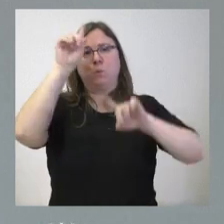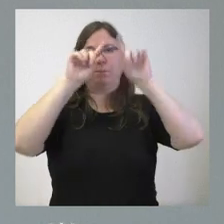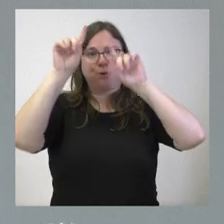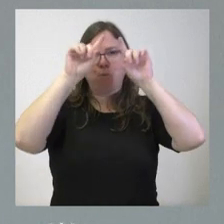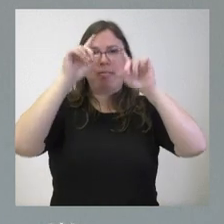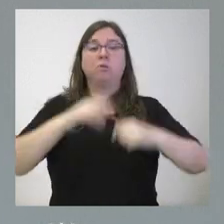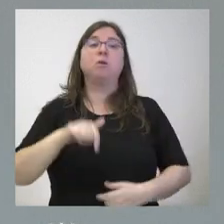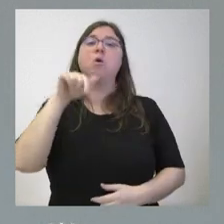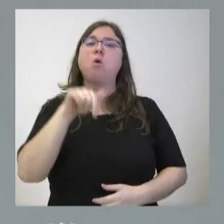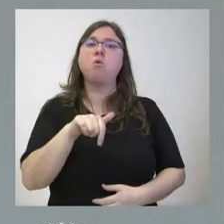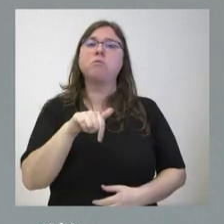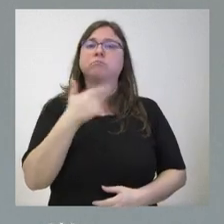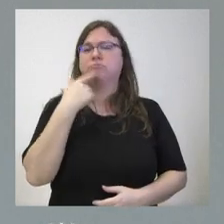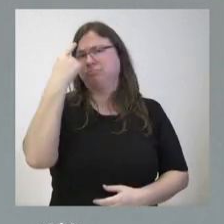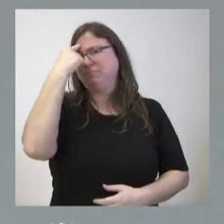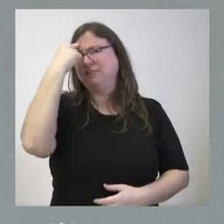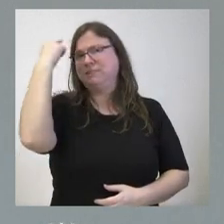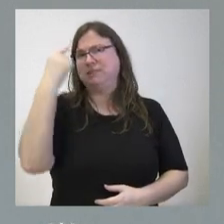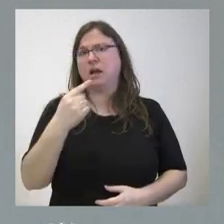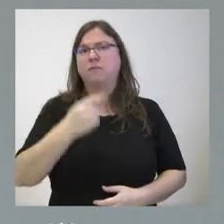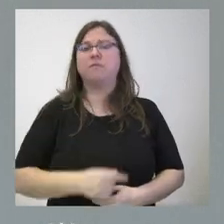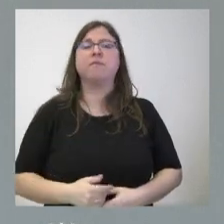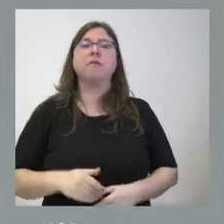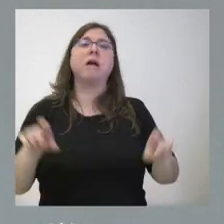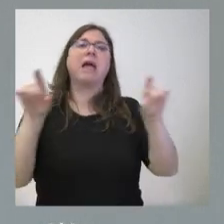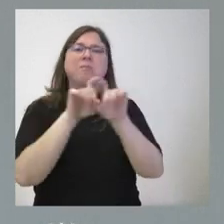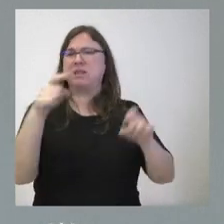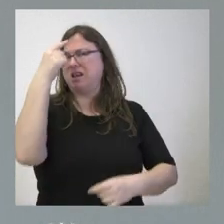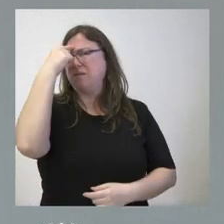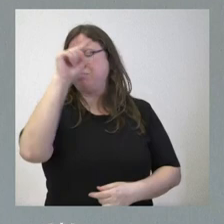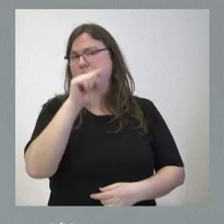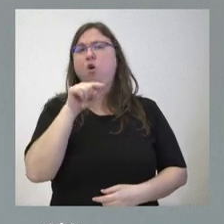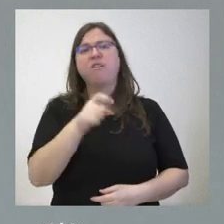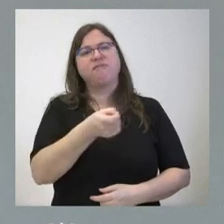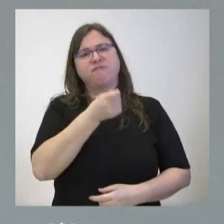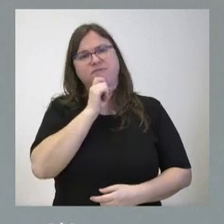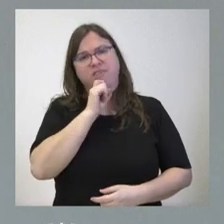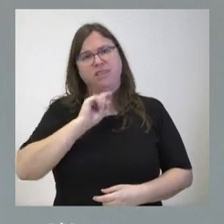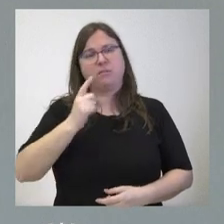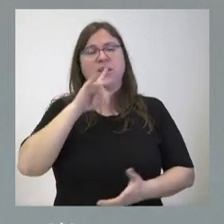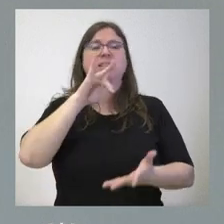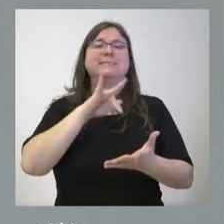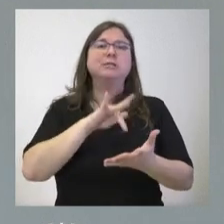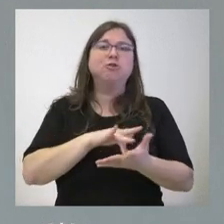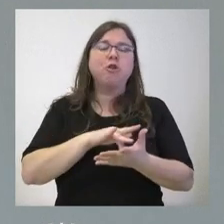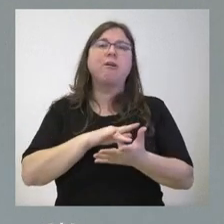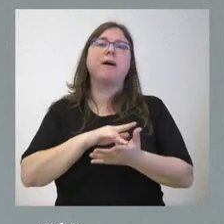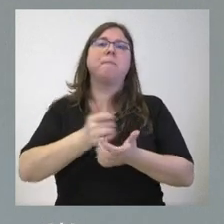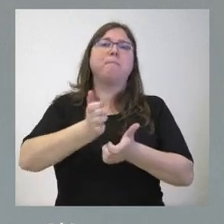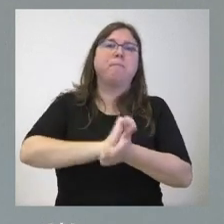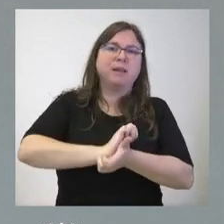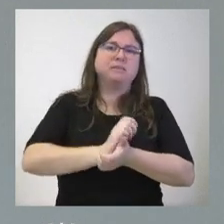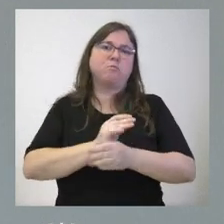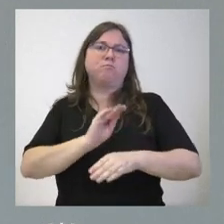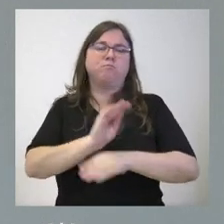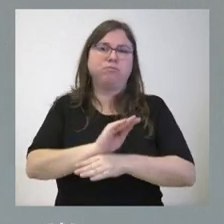pues como todos ustedes conocen y las empresas saben es más difícil acceder al crédito acceder a préstamos para inversión